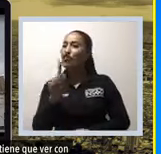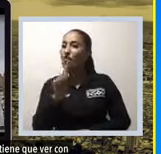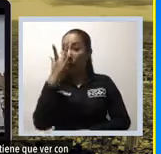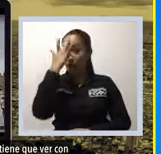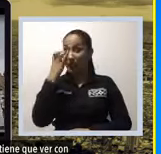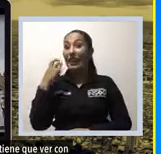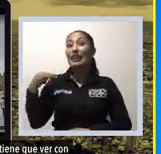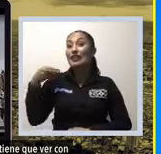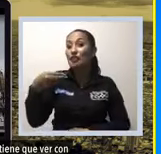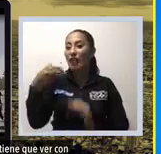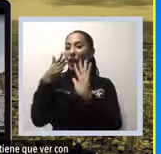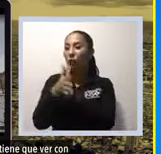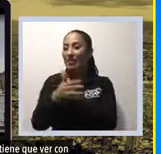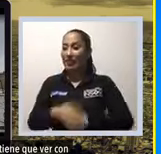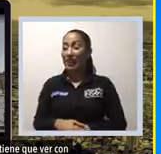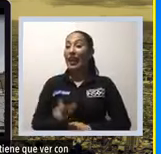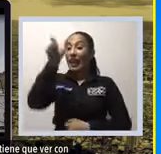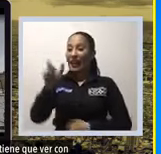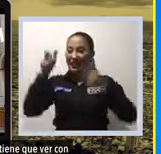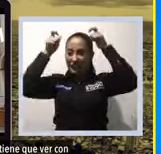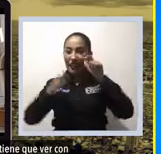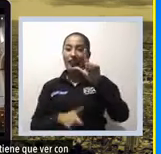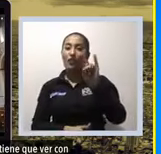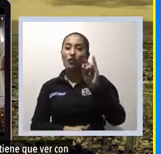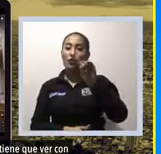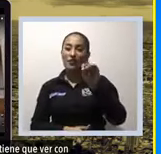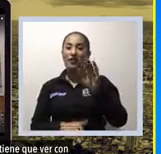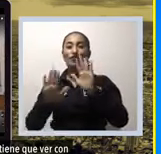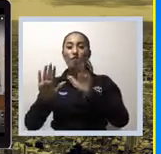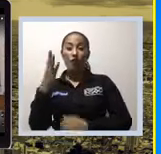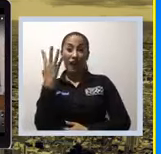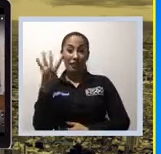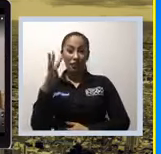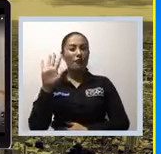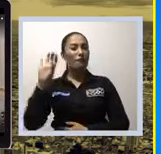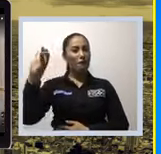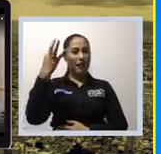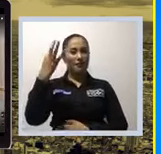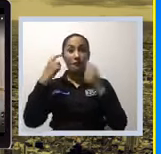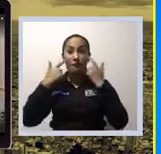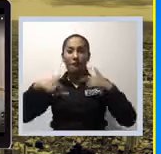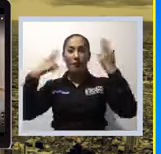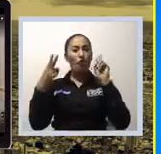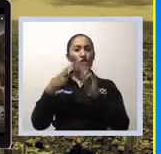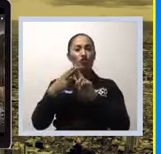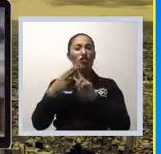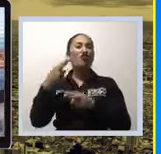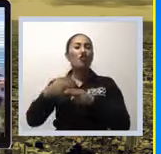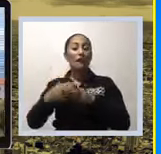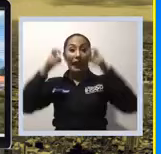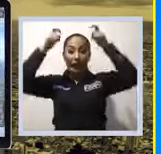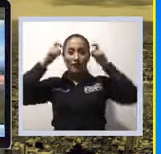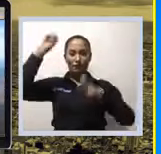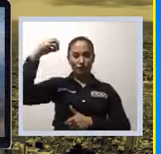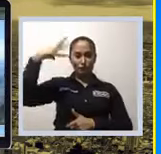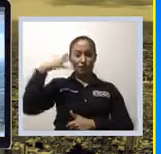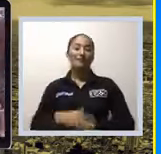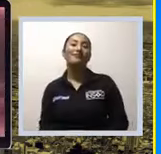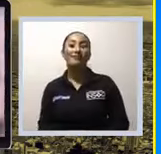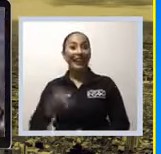tiene que ver con una leyenda que involucra al rey Luis XIV de Francia, conocido como el Rey Sol. Y recuerden, juntos somos más.